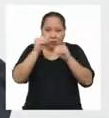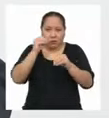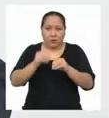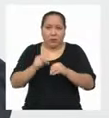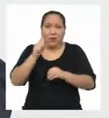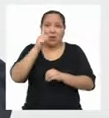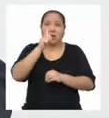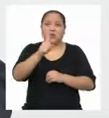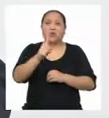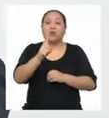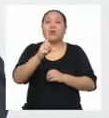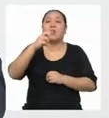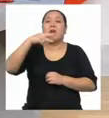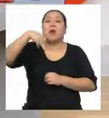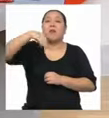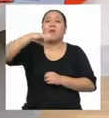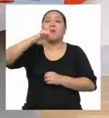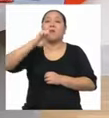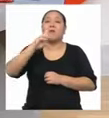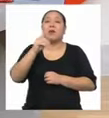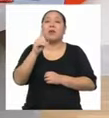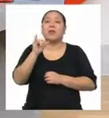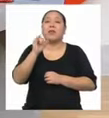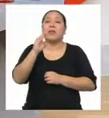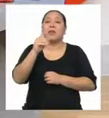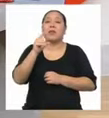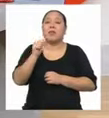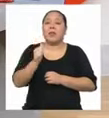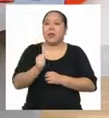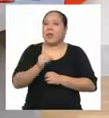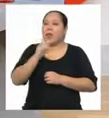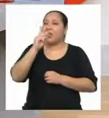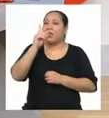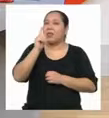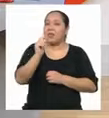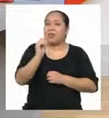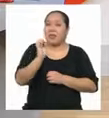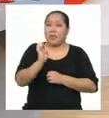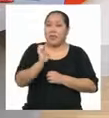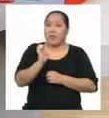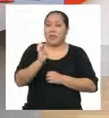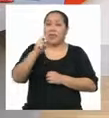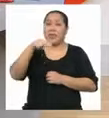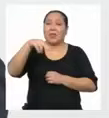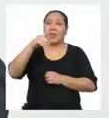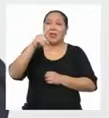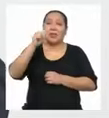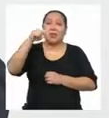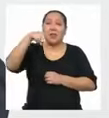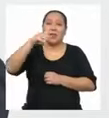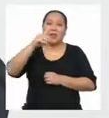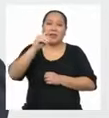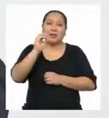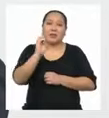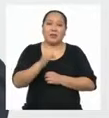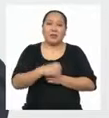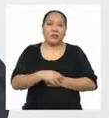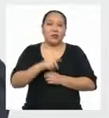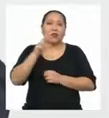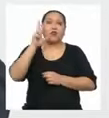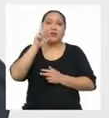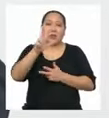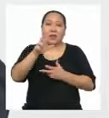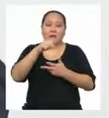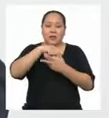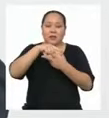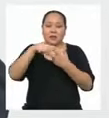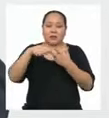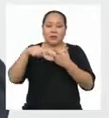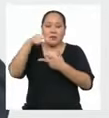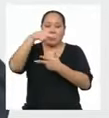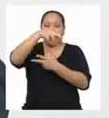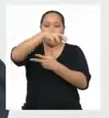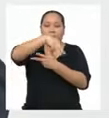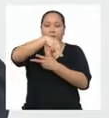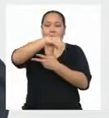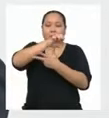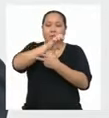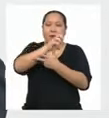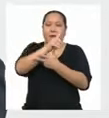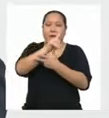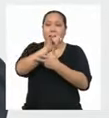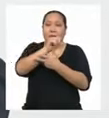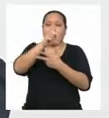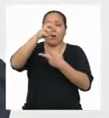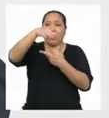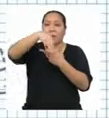medidas de tendencia central ¿Cuáles son esas medidas, profesora Gisela? Son tres, media, mediana